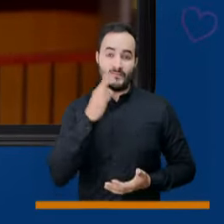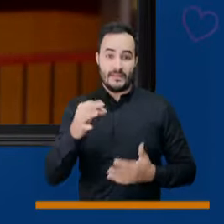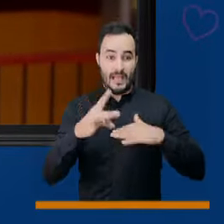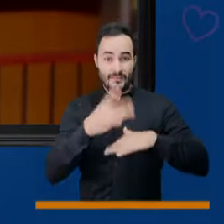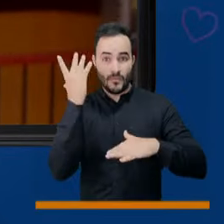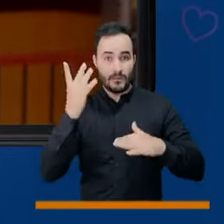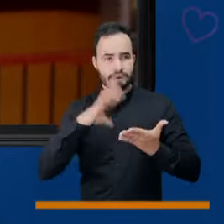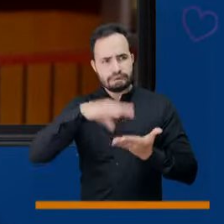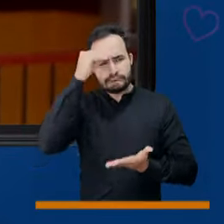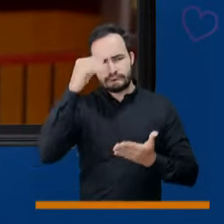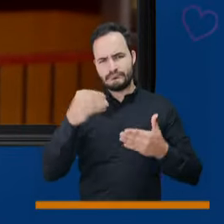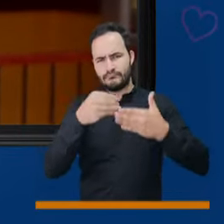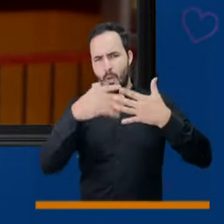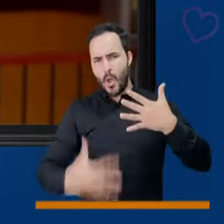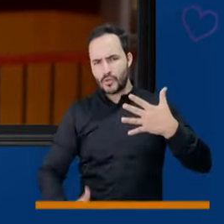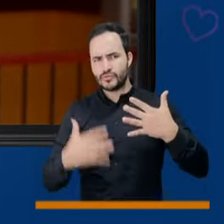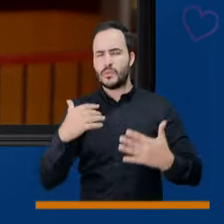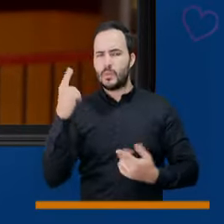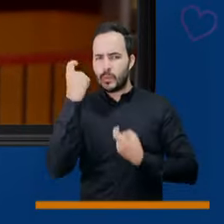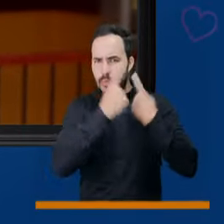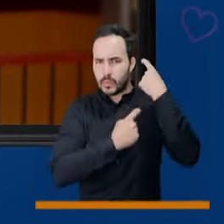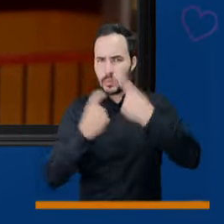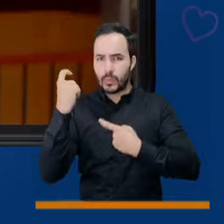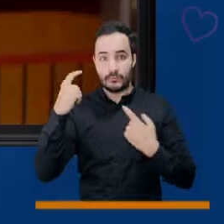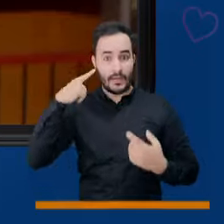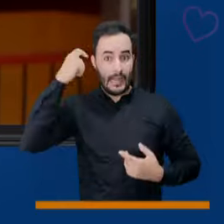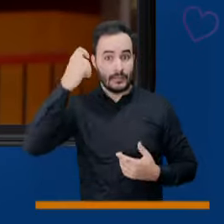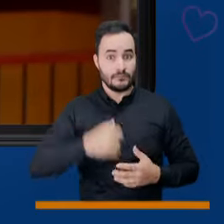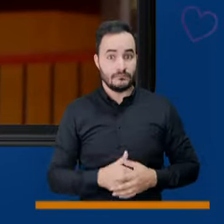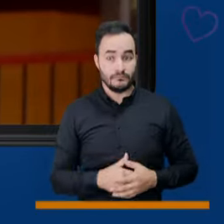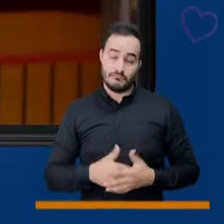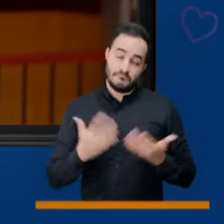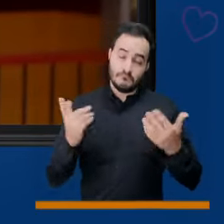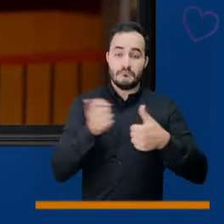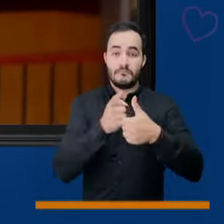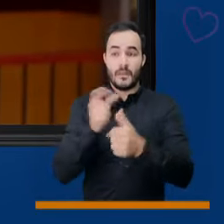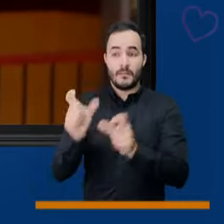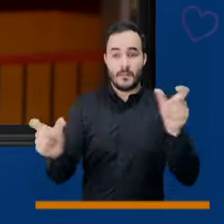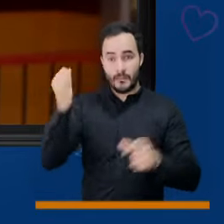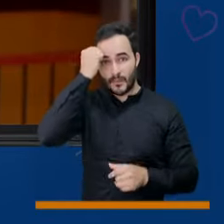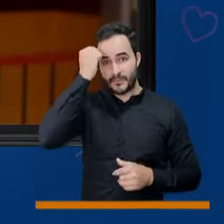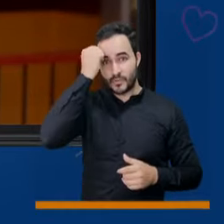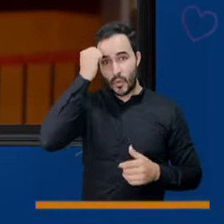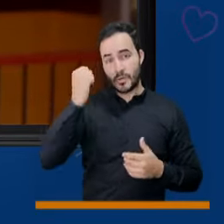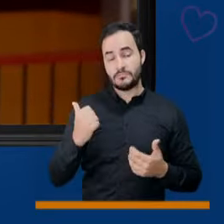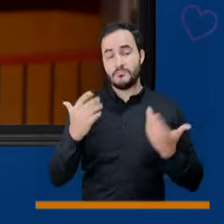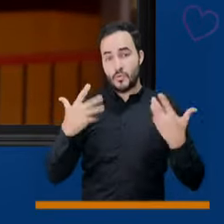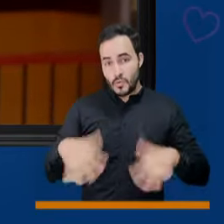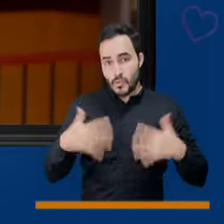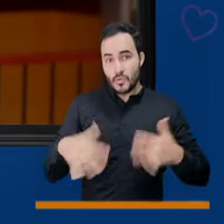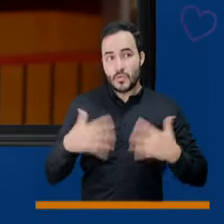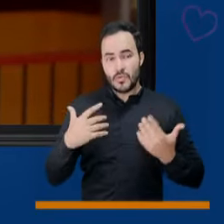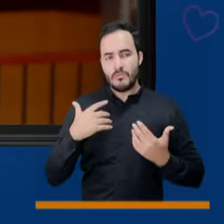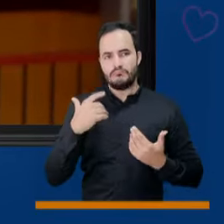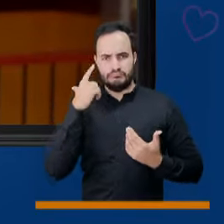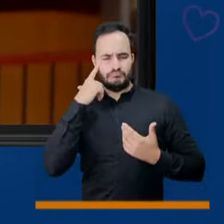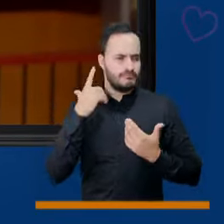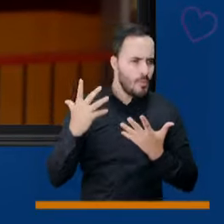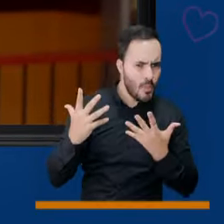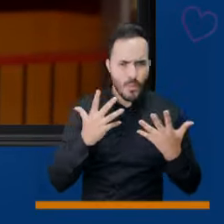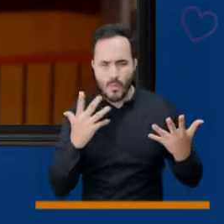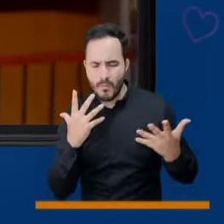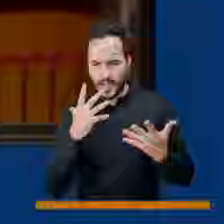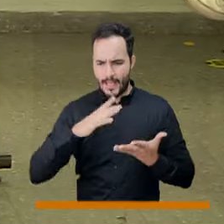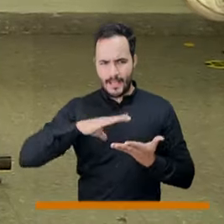muchos retos. Primero, pues a los maestros también les generó unas grandes oportunidades también